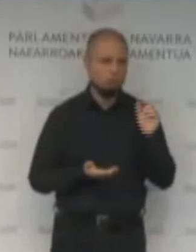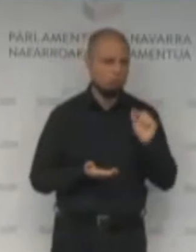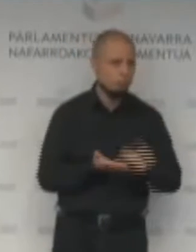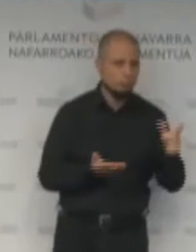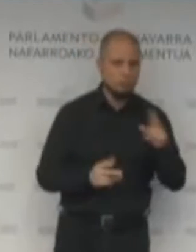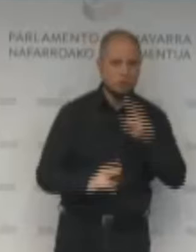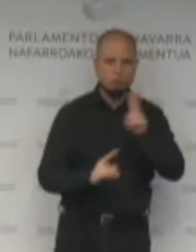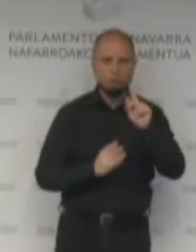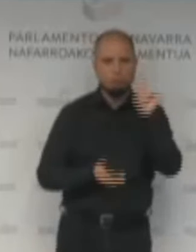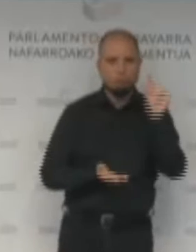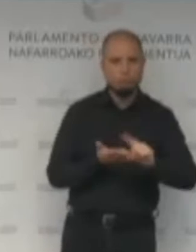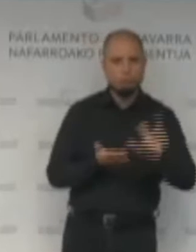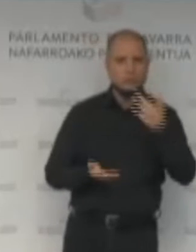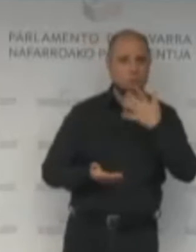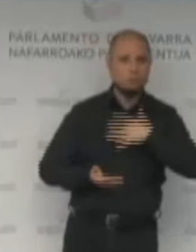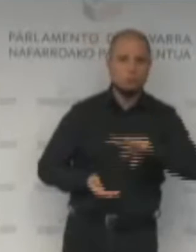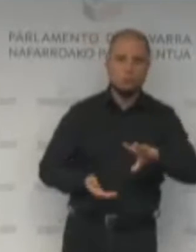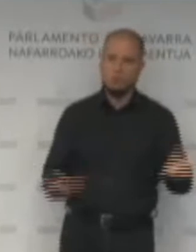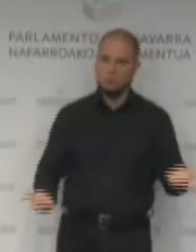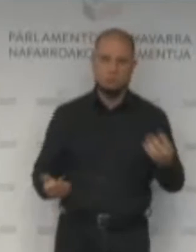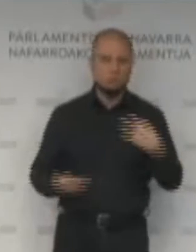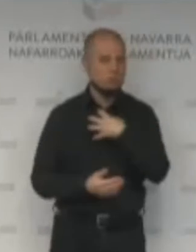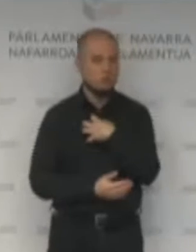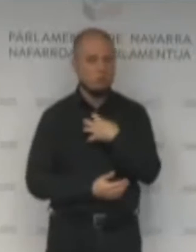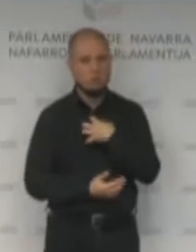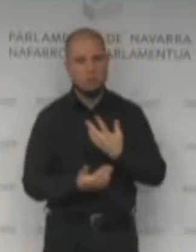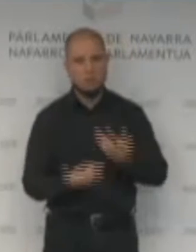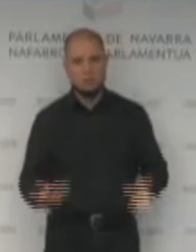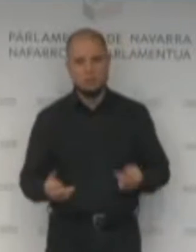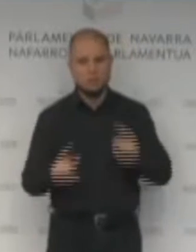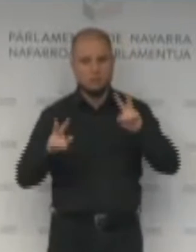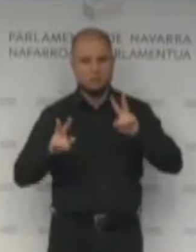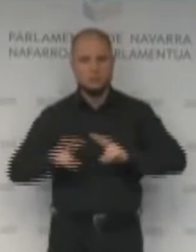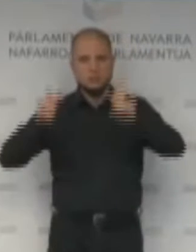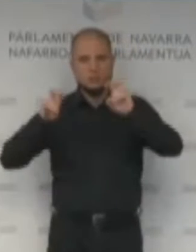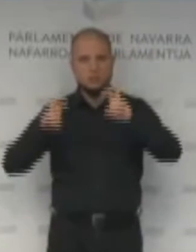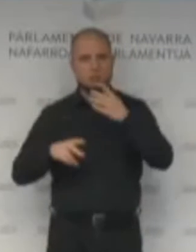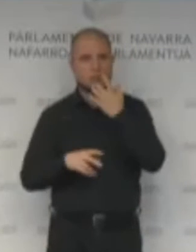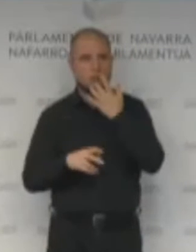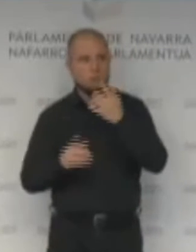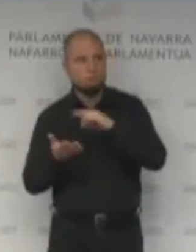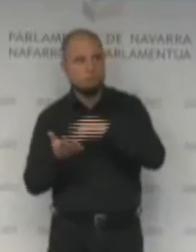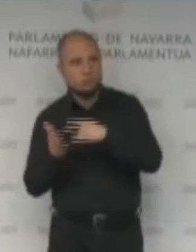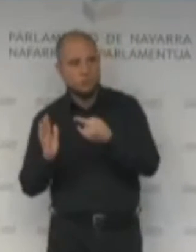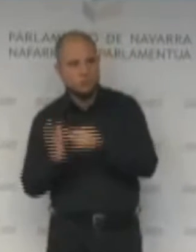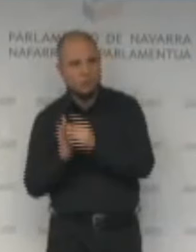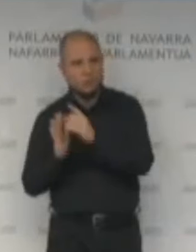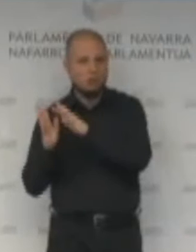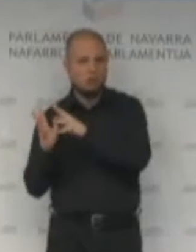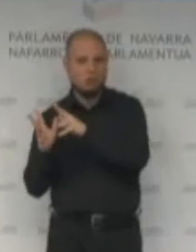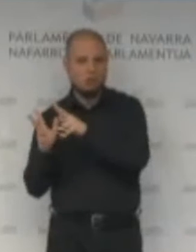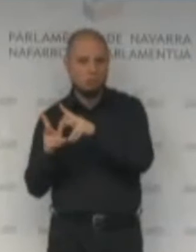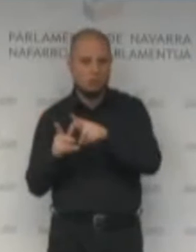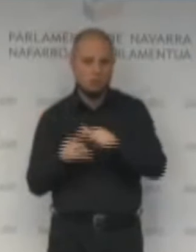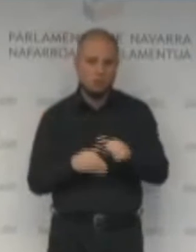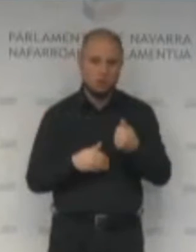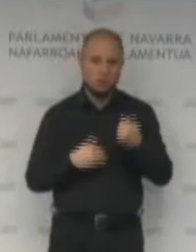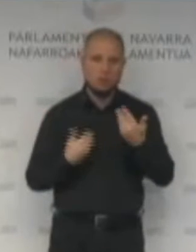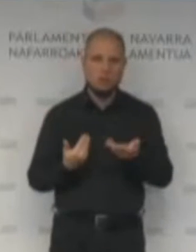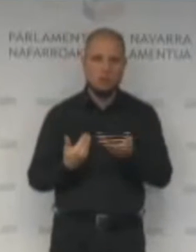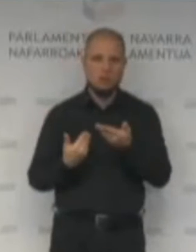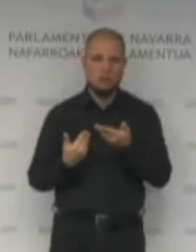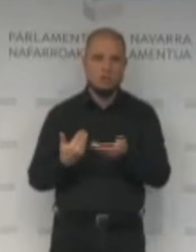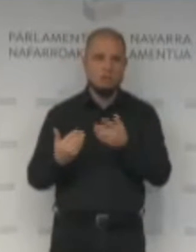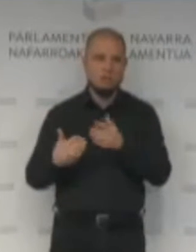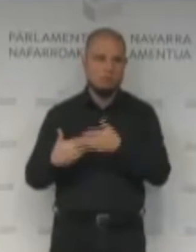la medida en que se pueda. No puede ser que cuestiones de tipo técnico administrativo de este tipo, pues